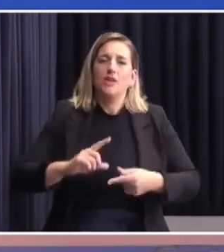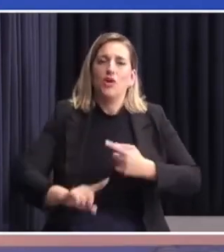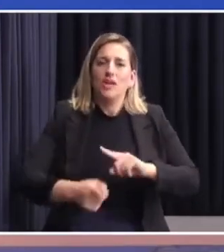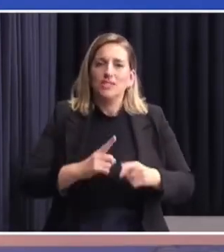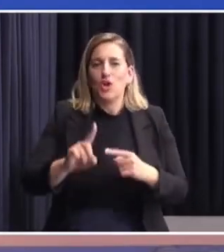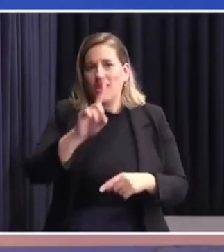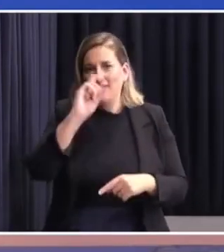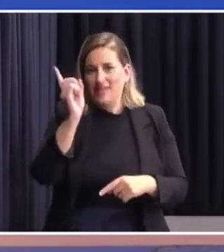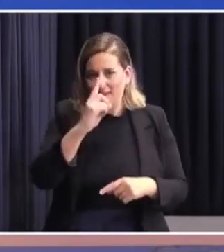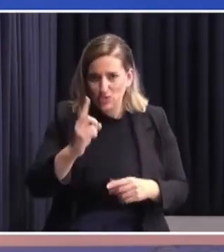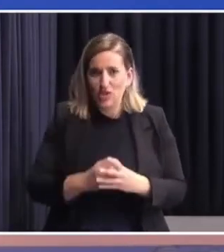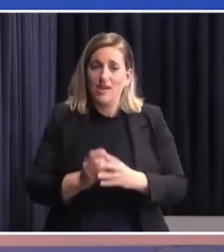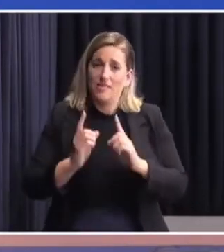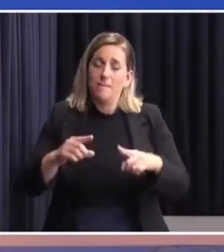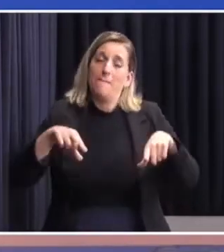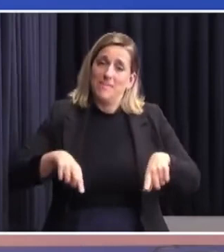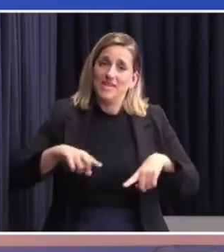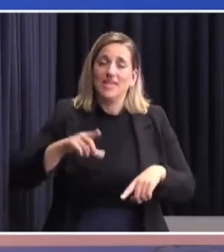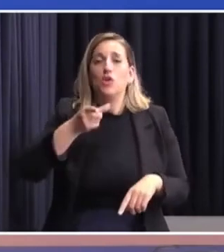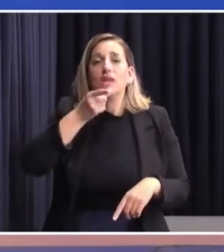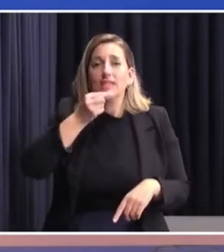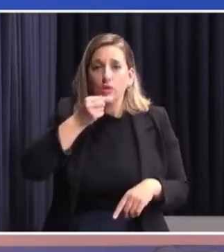y el Ministerio del Interior.